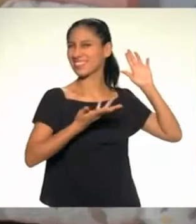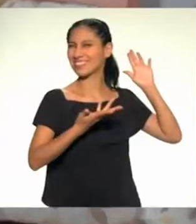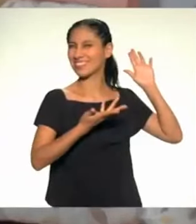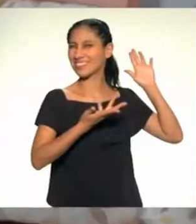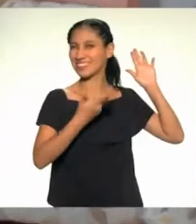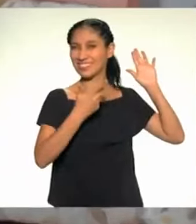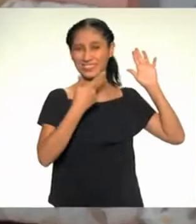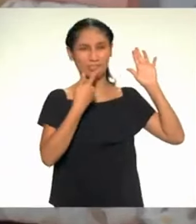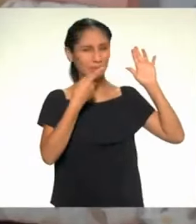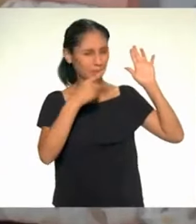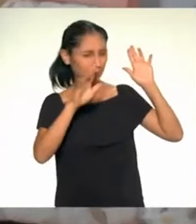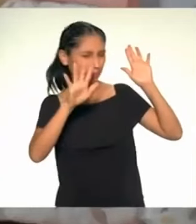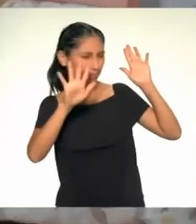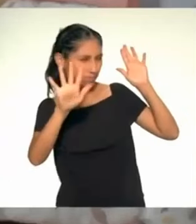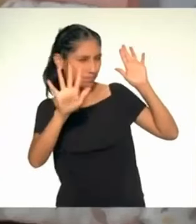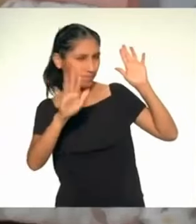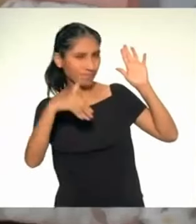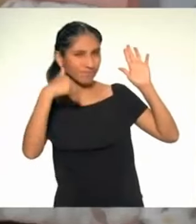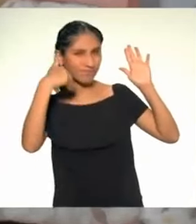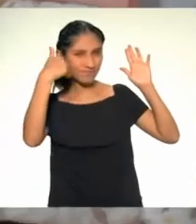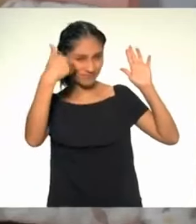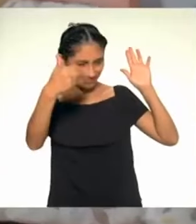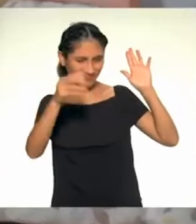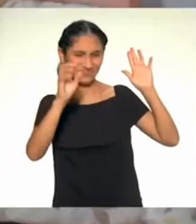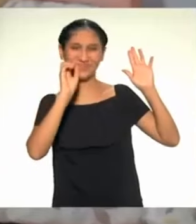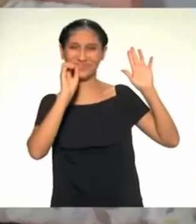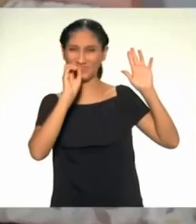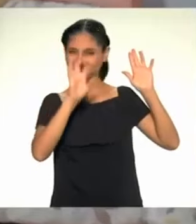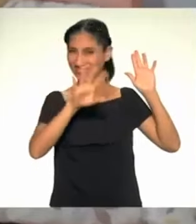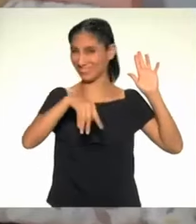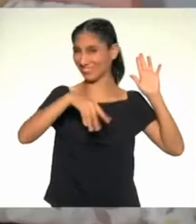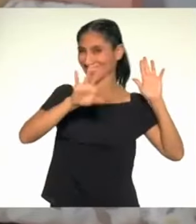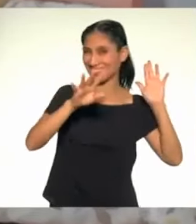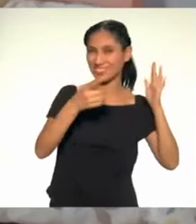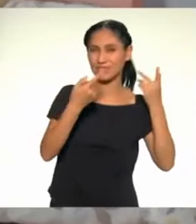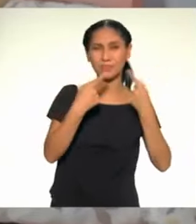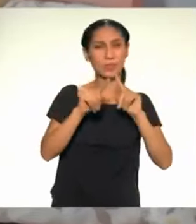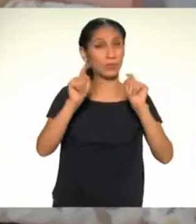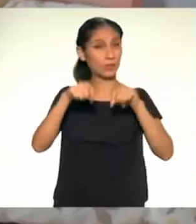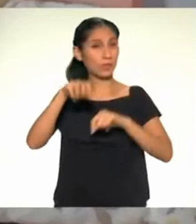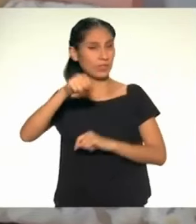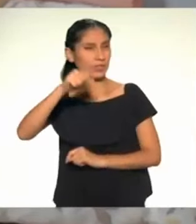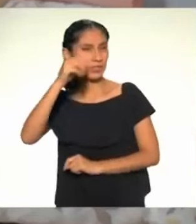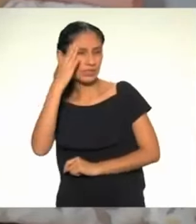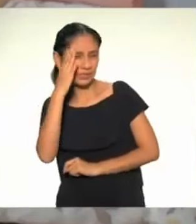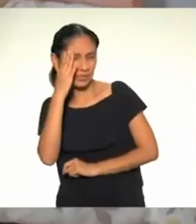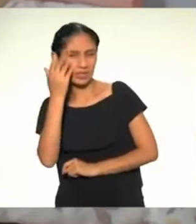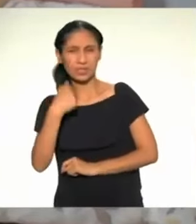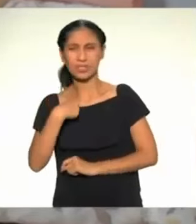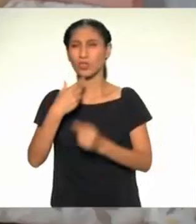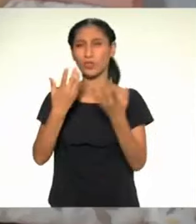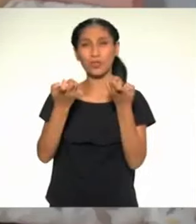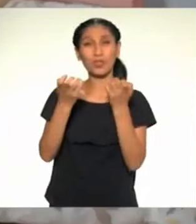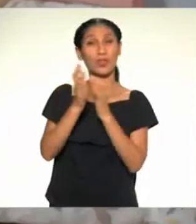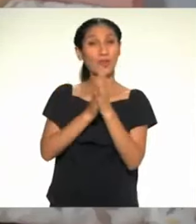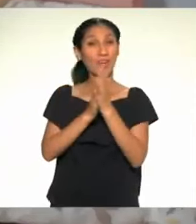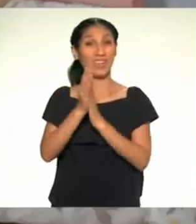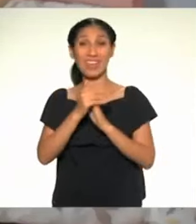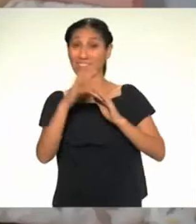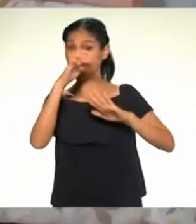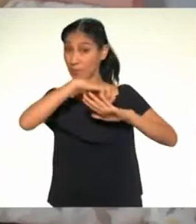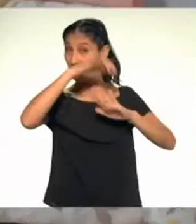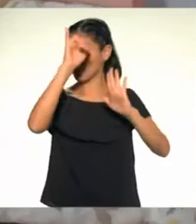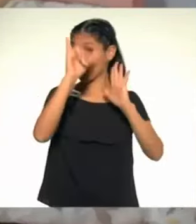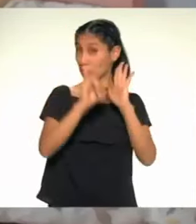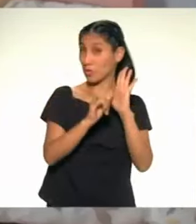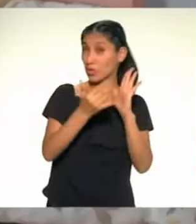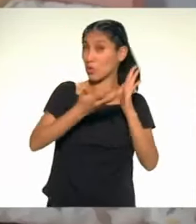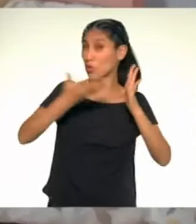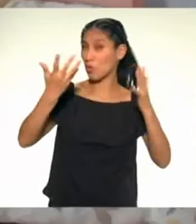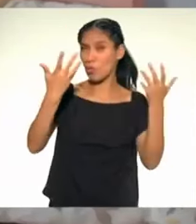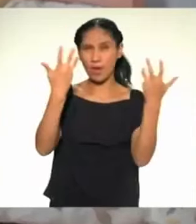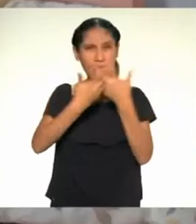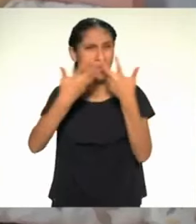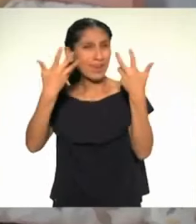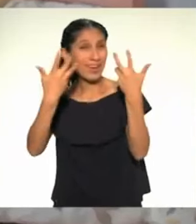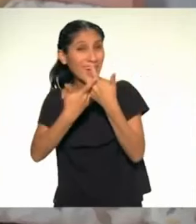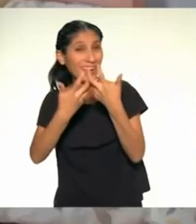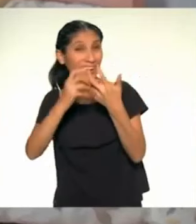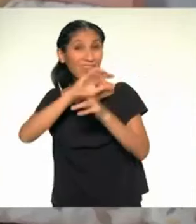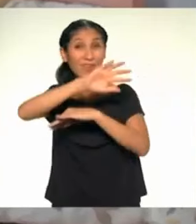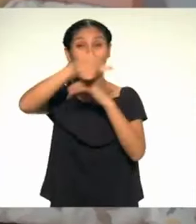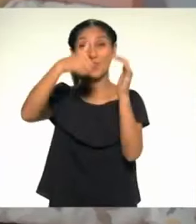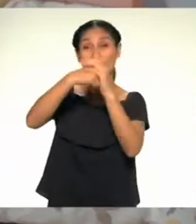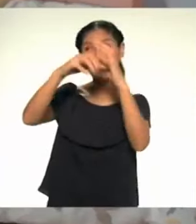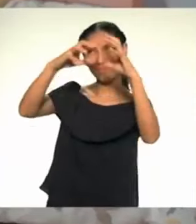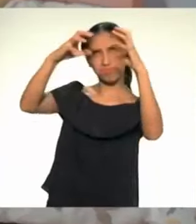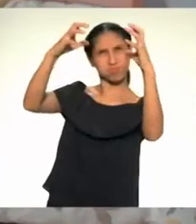Pero bueno, ya después les cuento un poco más. Pero lo que sí sé es que quiero que ese proyecto se dé en armonía con la naturaleza.